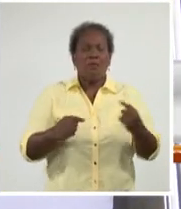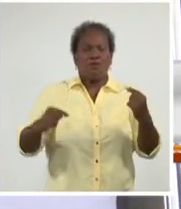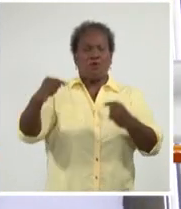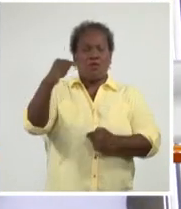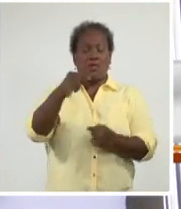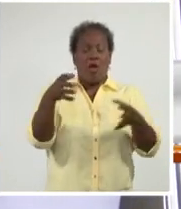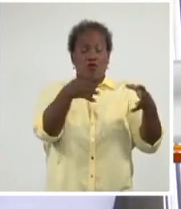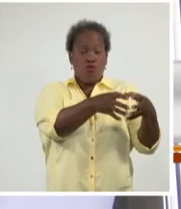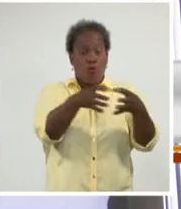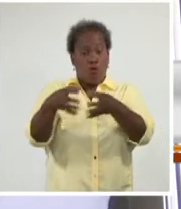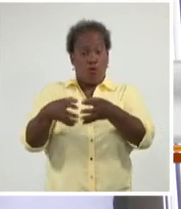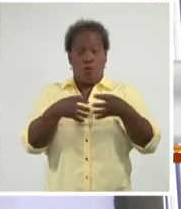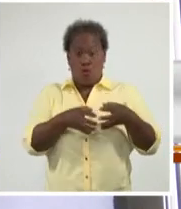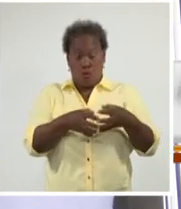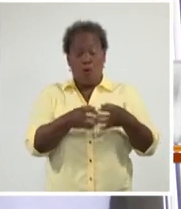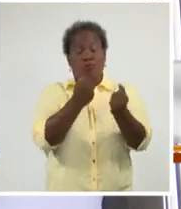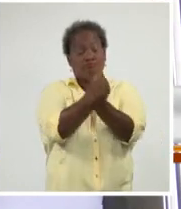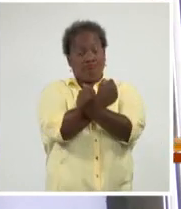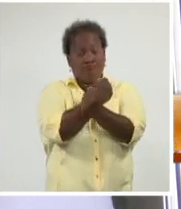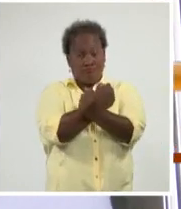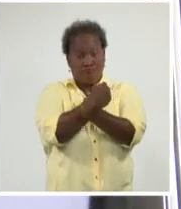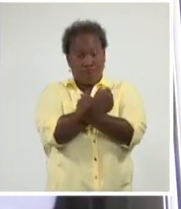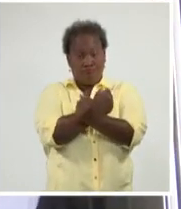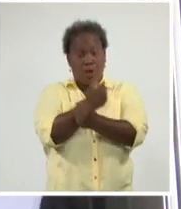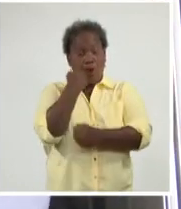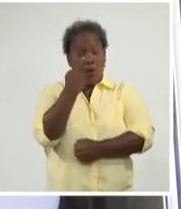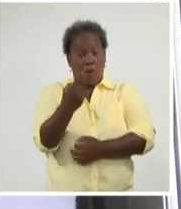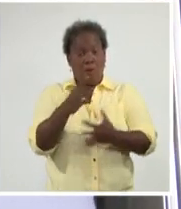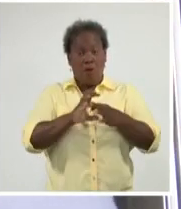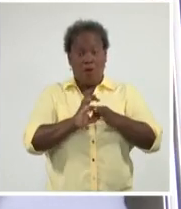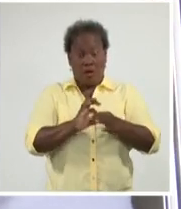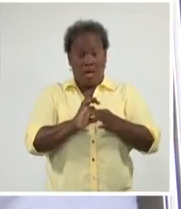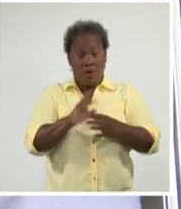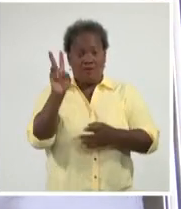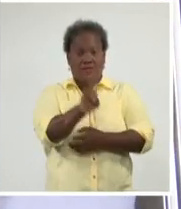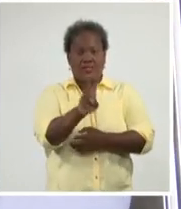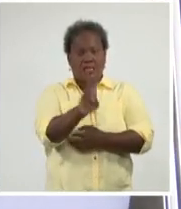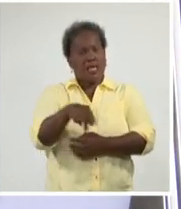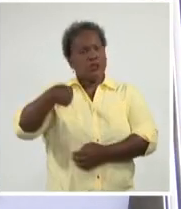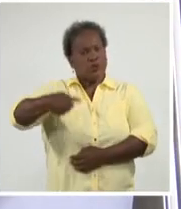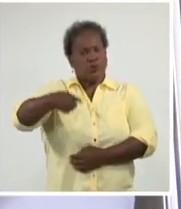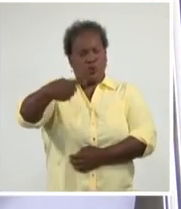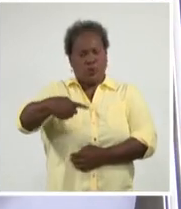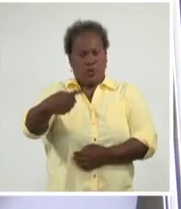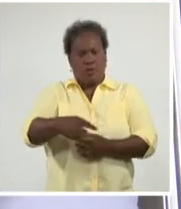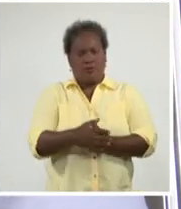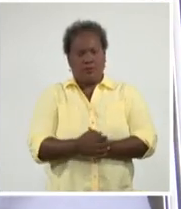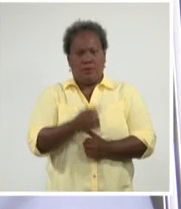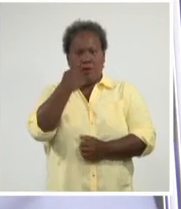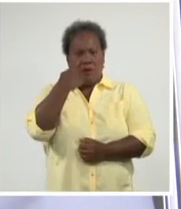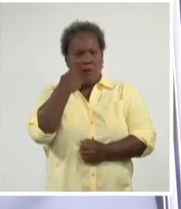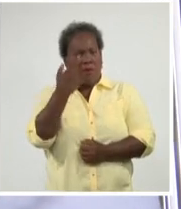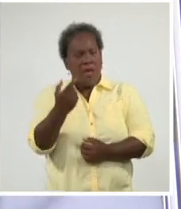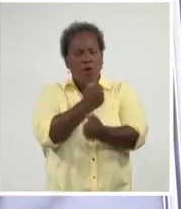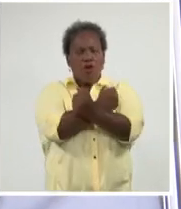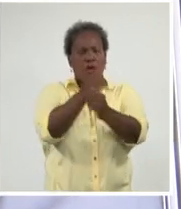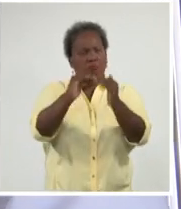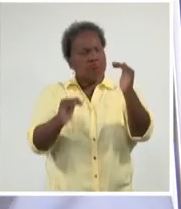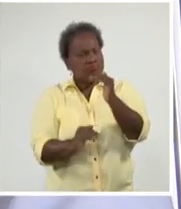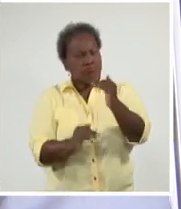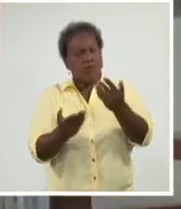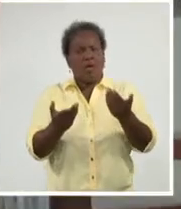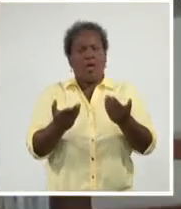riesgo, los que hemos visto más graves, eso los visitamos viajes. Los que vemos que son de bajo riesgo, que no tienen